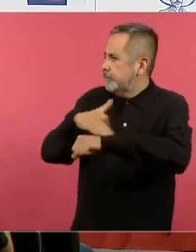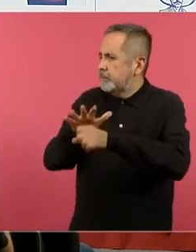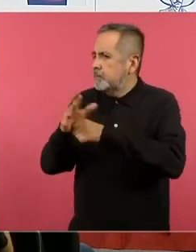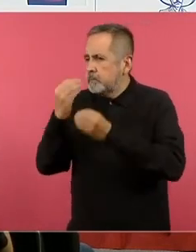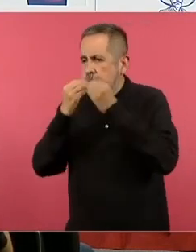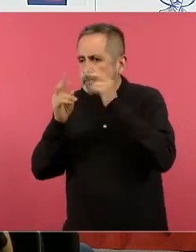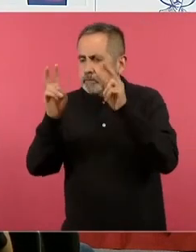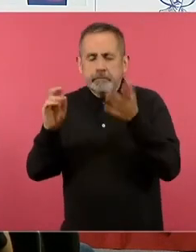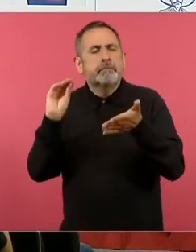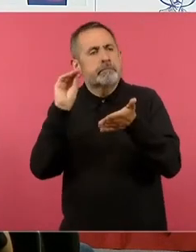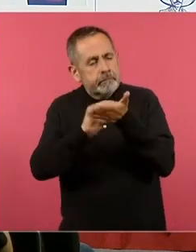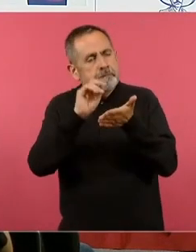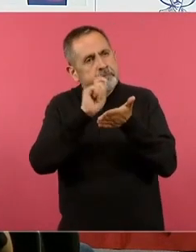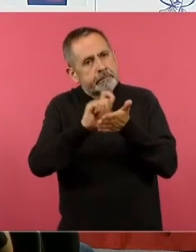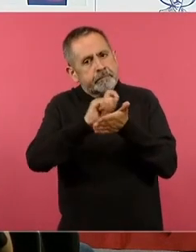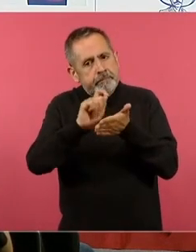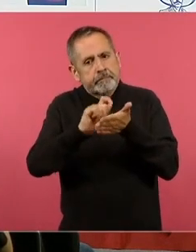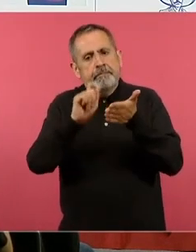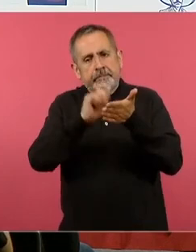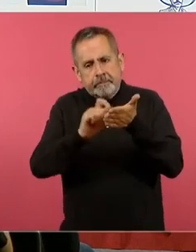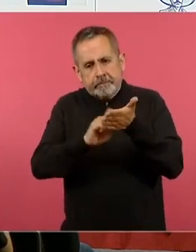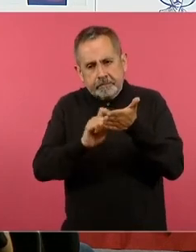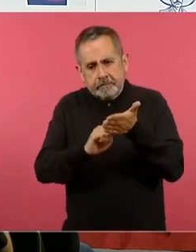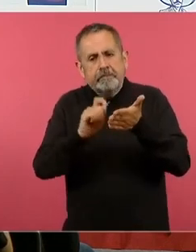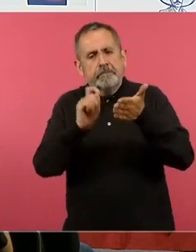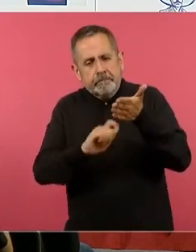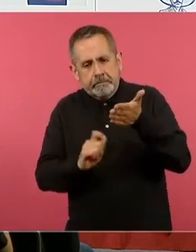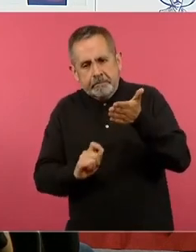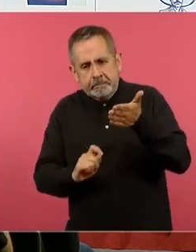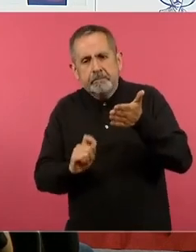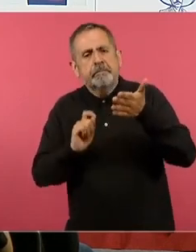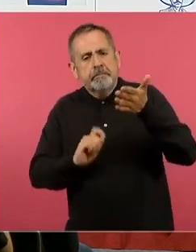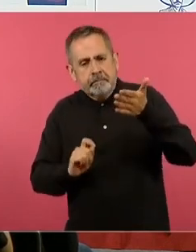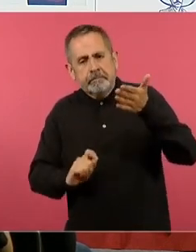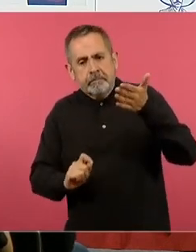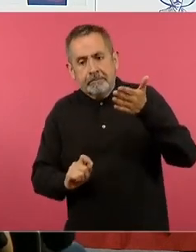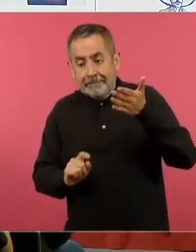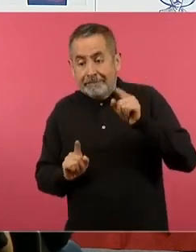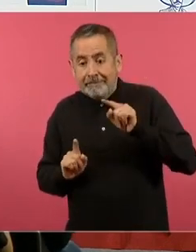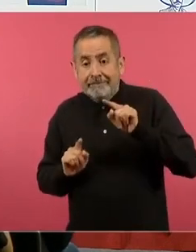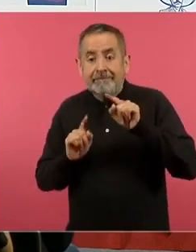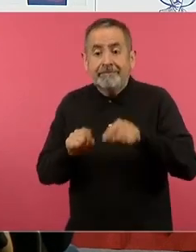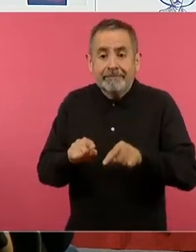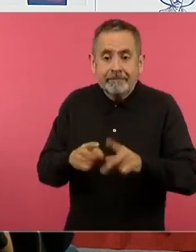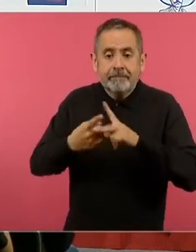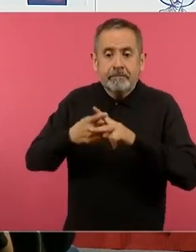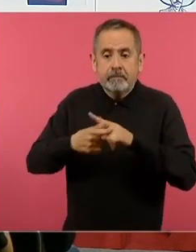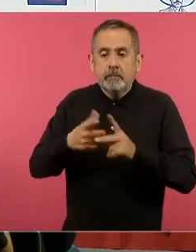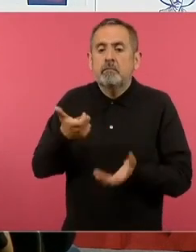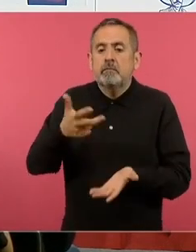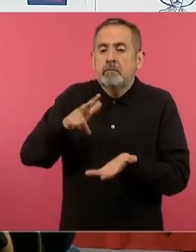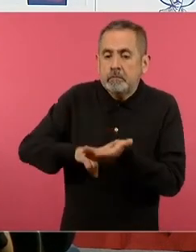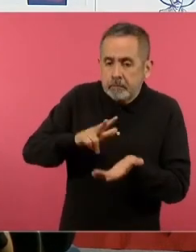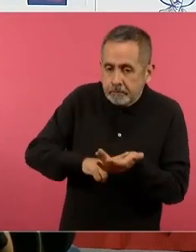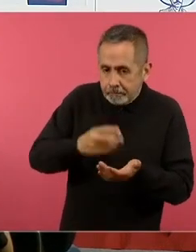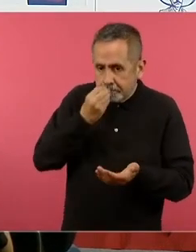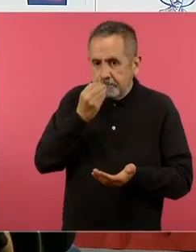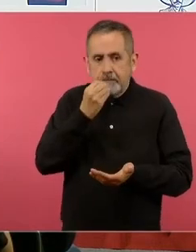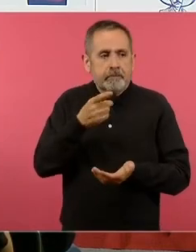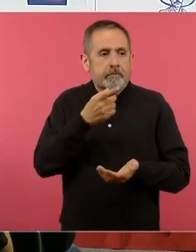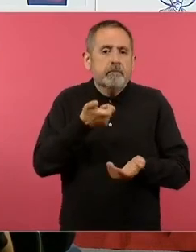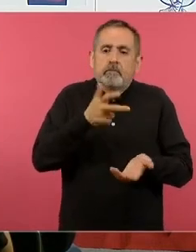y que vaya de alguna manera y fíjense que eso lo lleva totalmente al tema de matemáticas cuánto cuestan estos alimentos